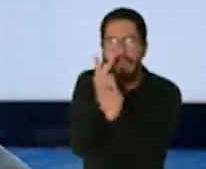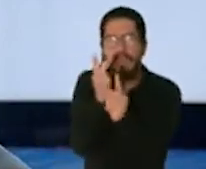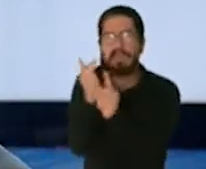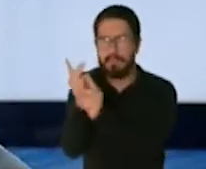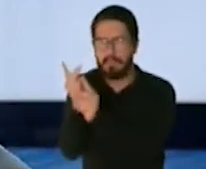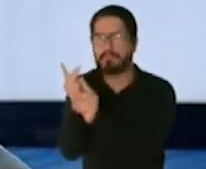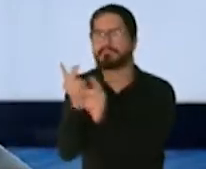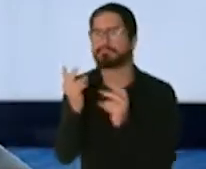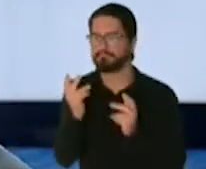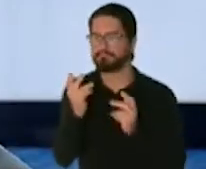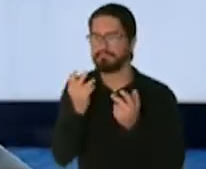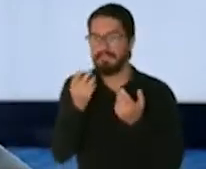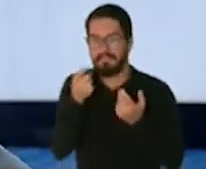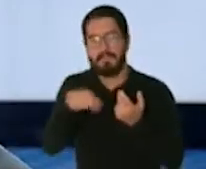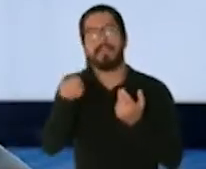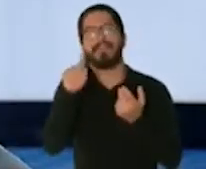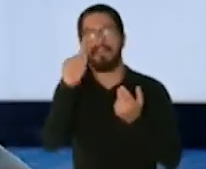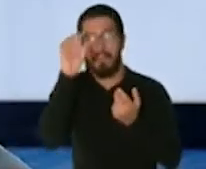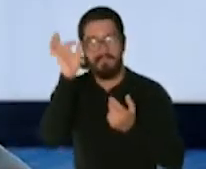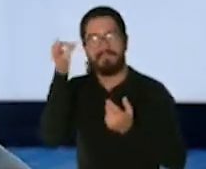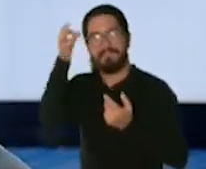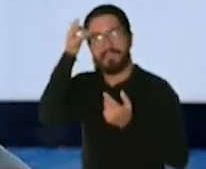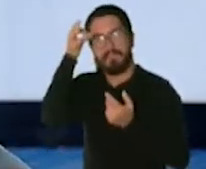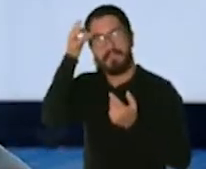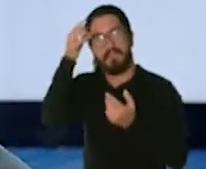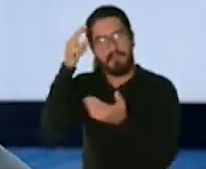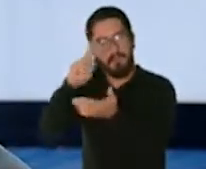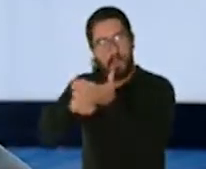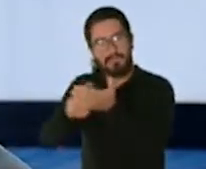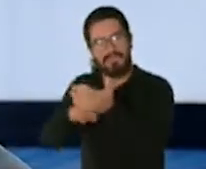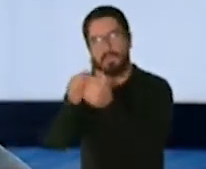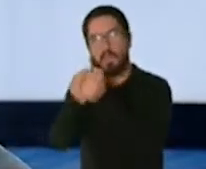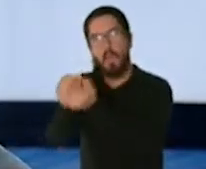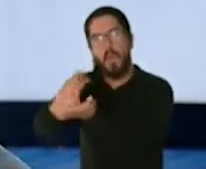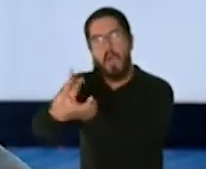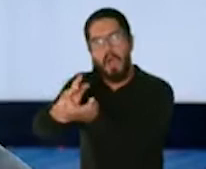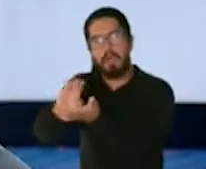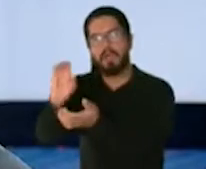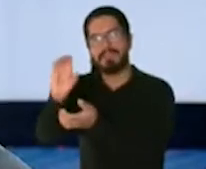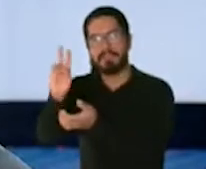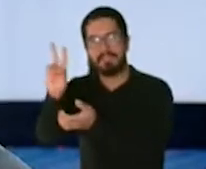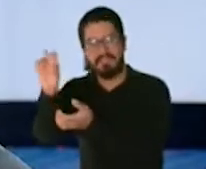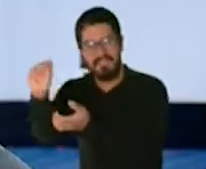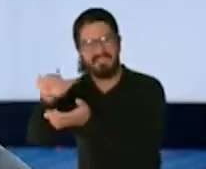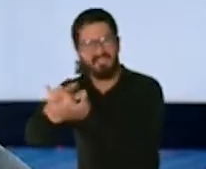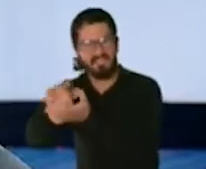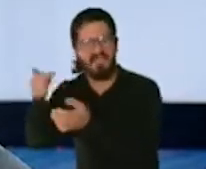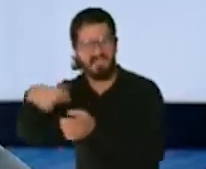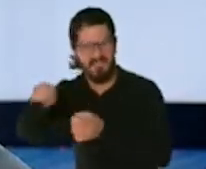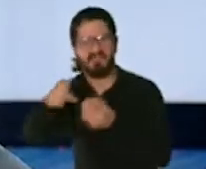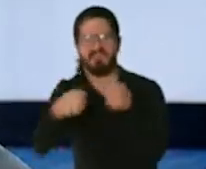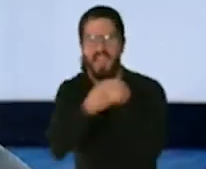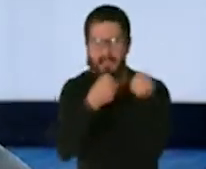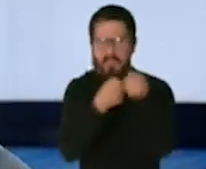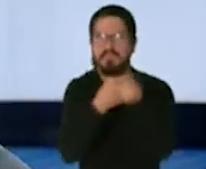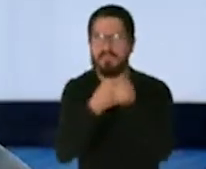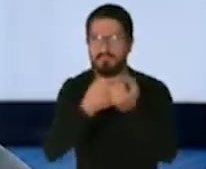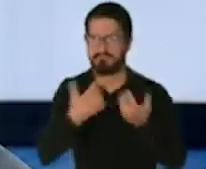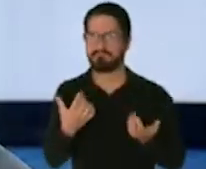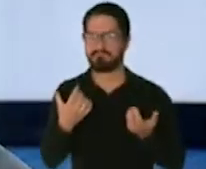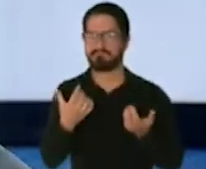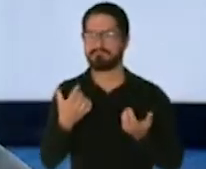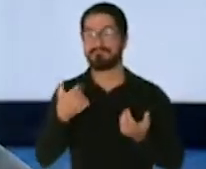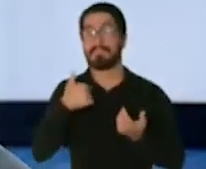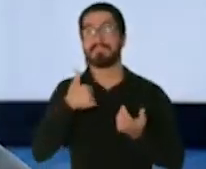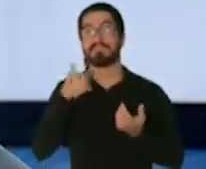federal contrató a Walgreens y a CVS para que asista en ese proceso. Yo personalmente cuando me llegue